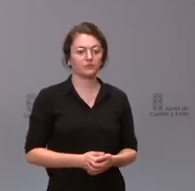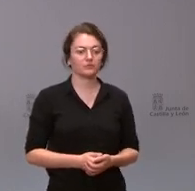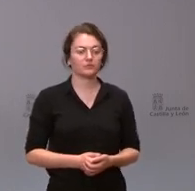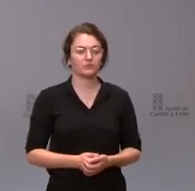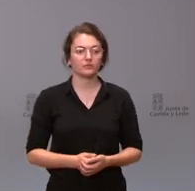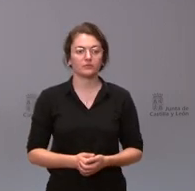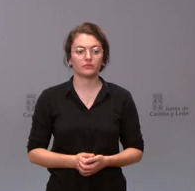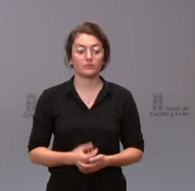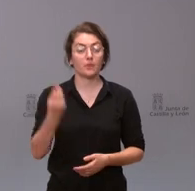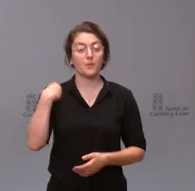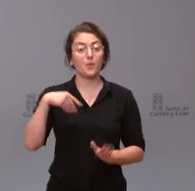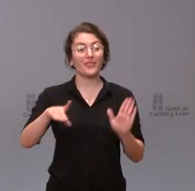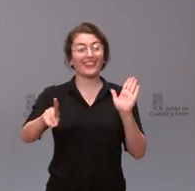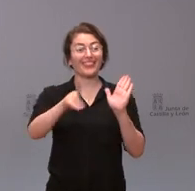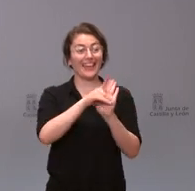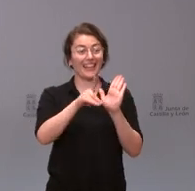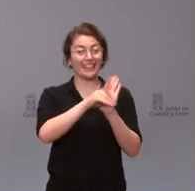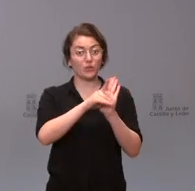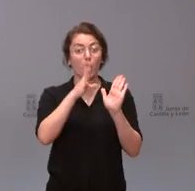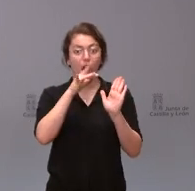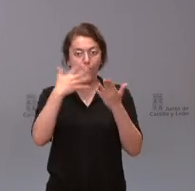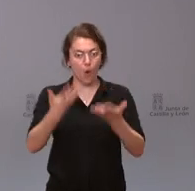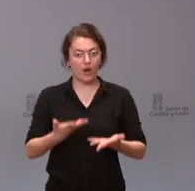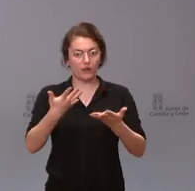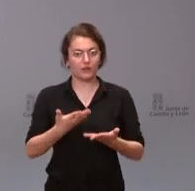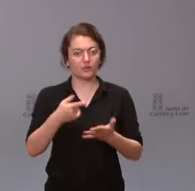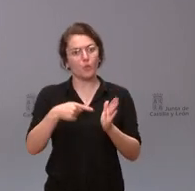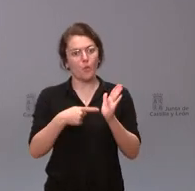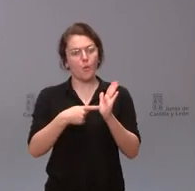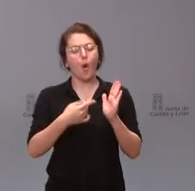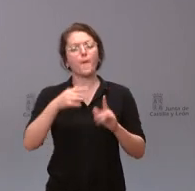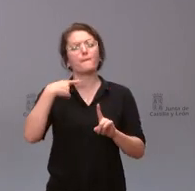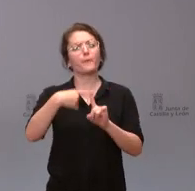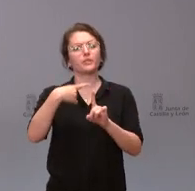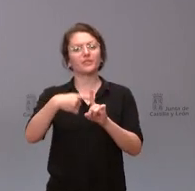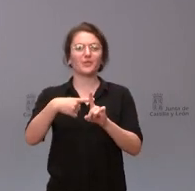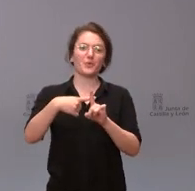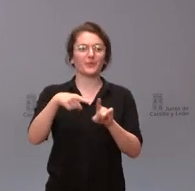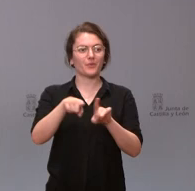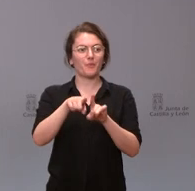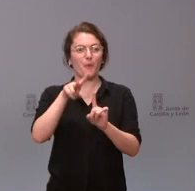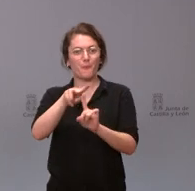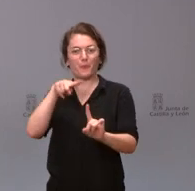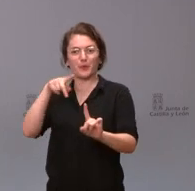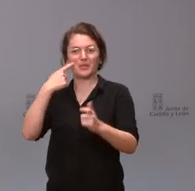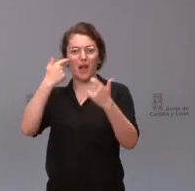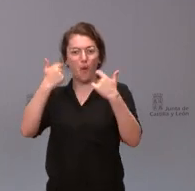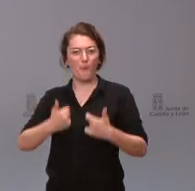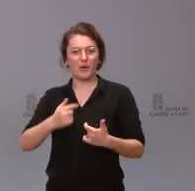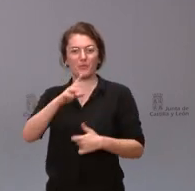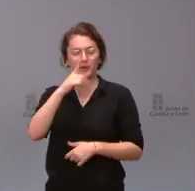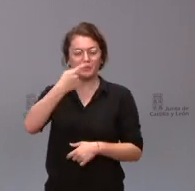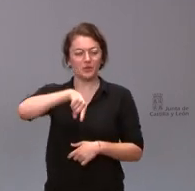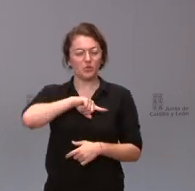el decreto que está vigente ha tenido un aspecto muy positivo desde el punto de vista humano que nosotros seguimos defendiendo